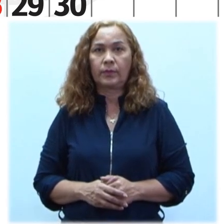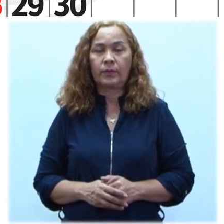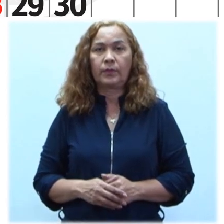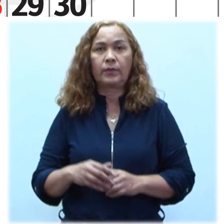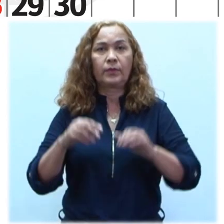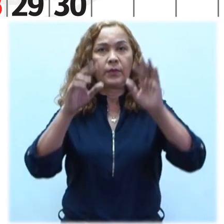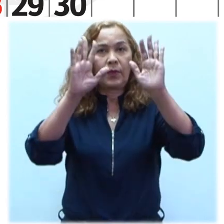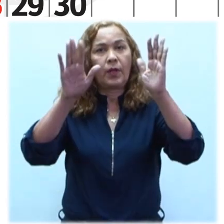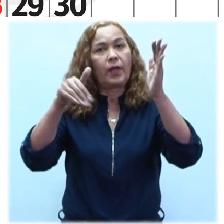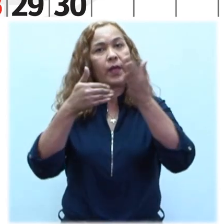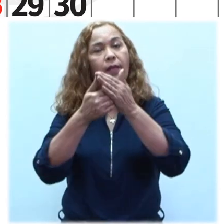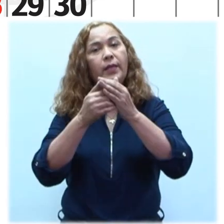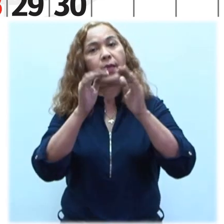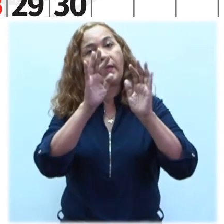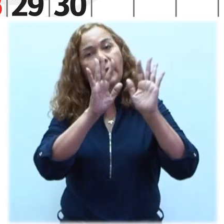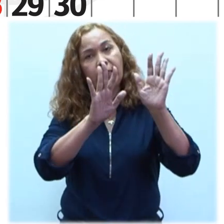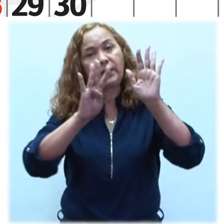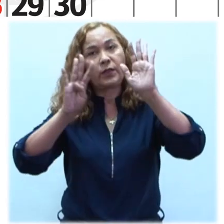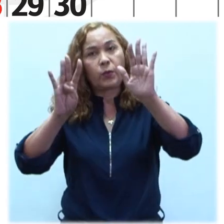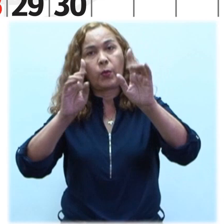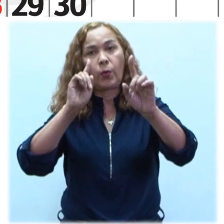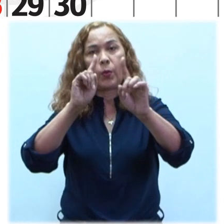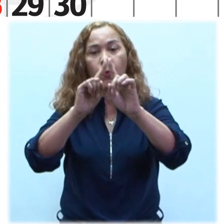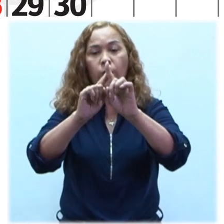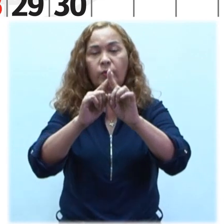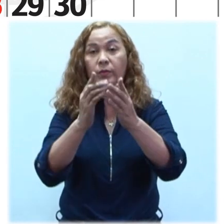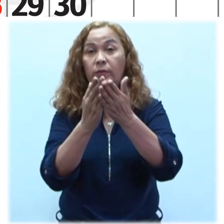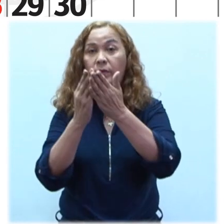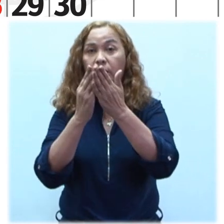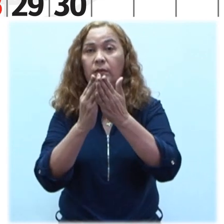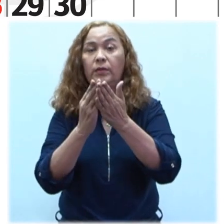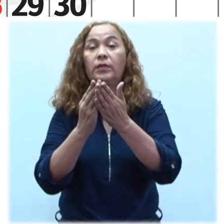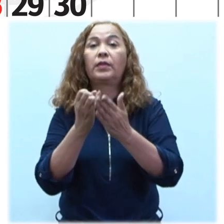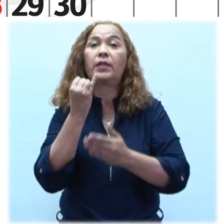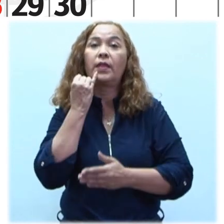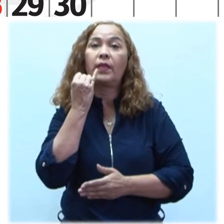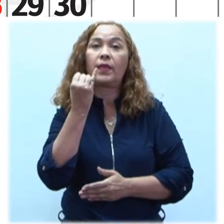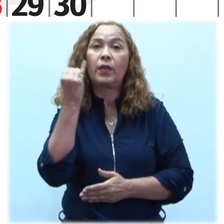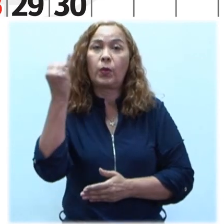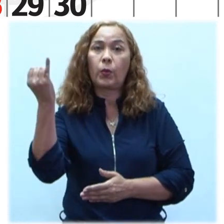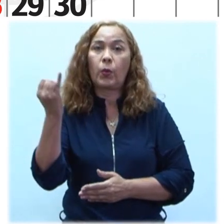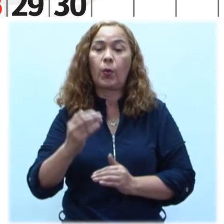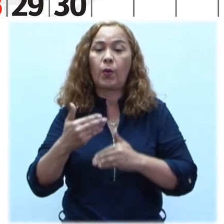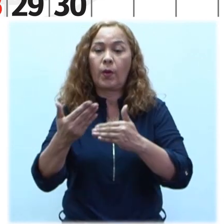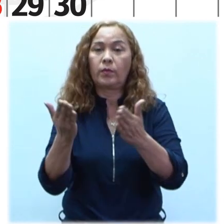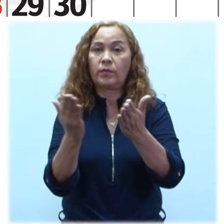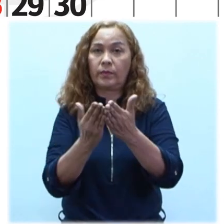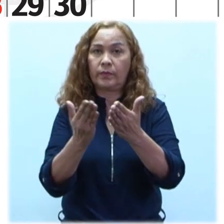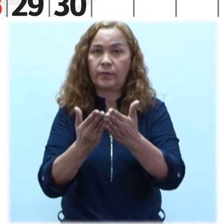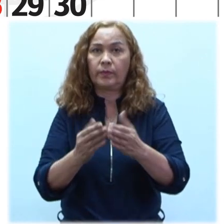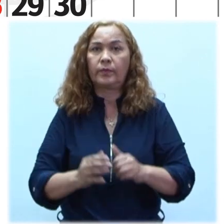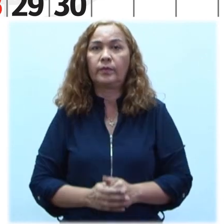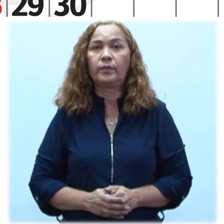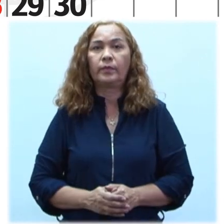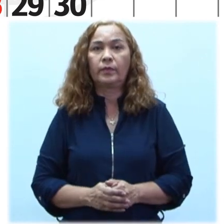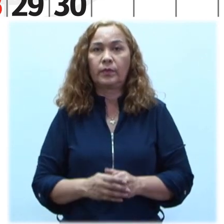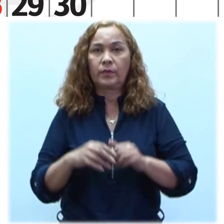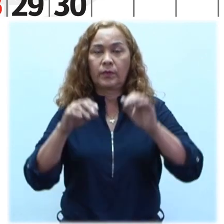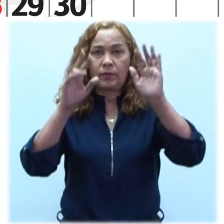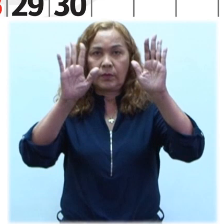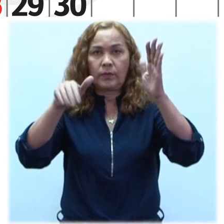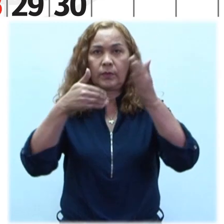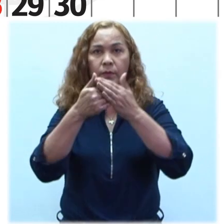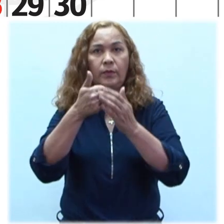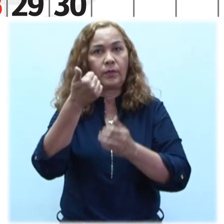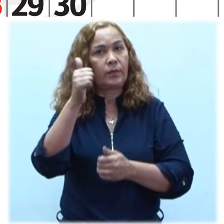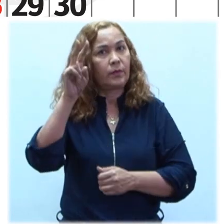Del día 8 al 19 Reto Estudiantil de Idiomas Fase Institucional Del